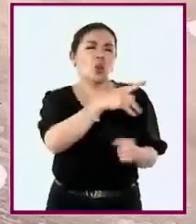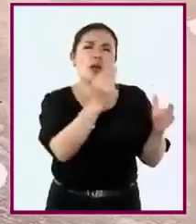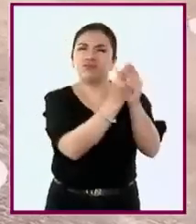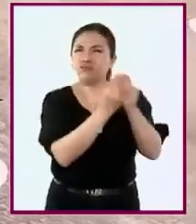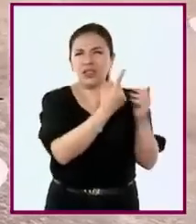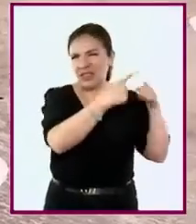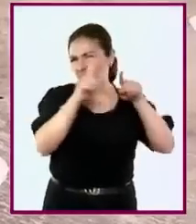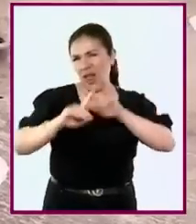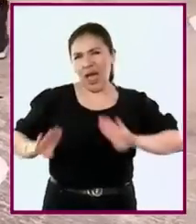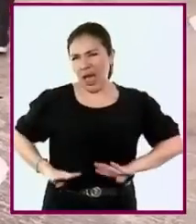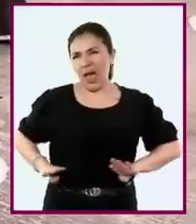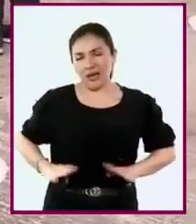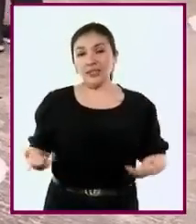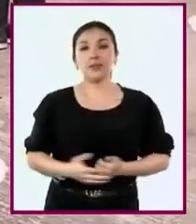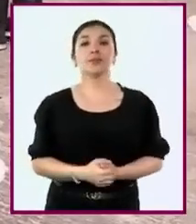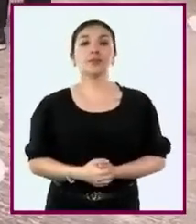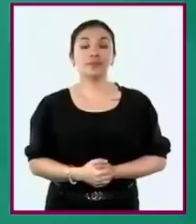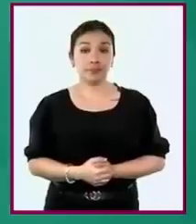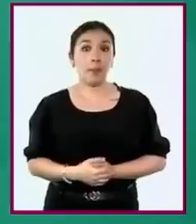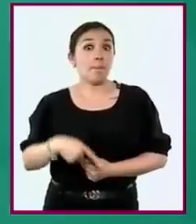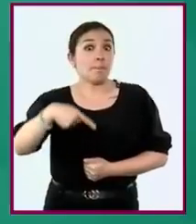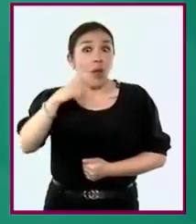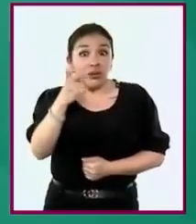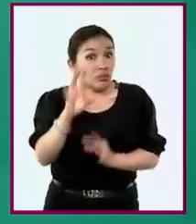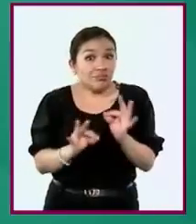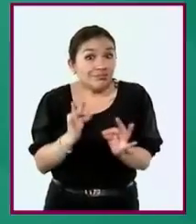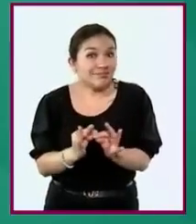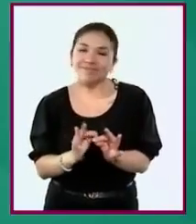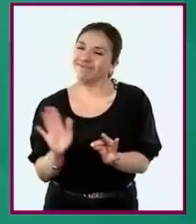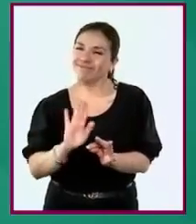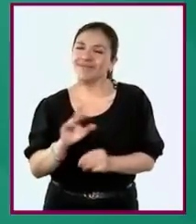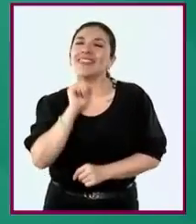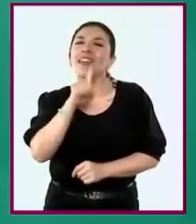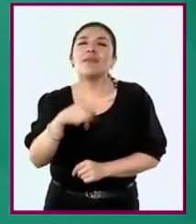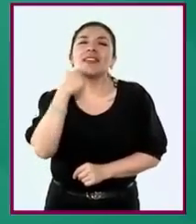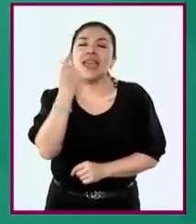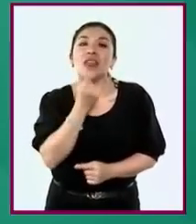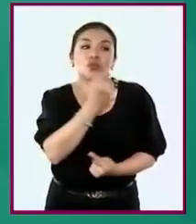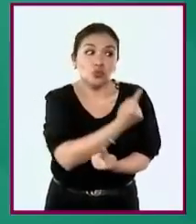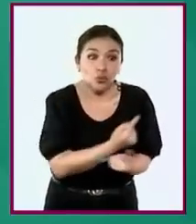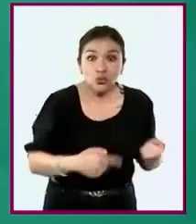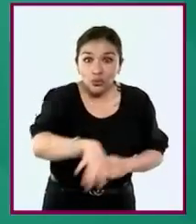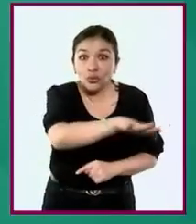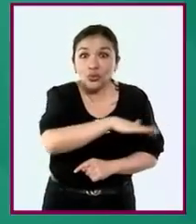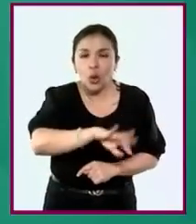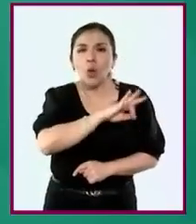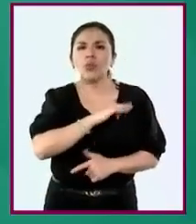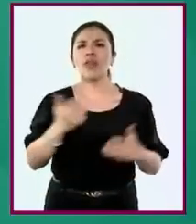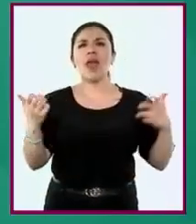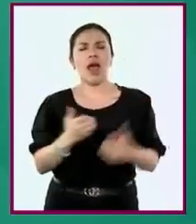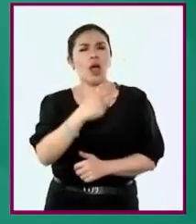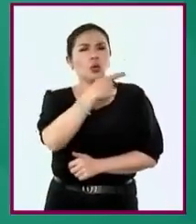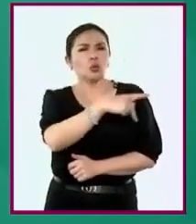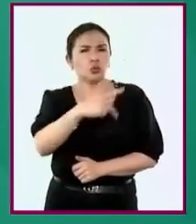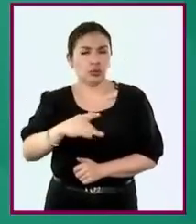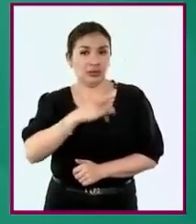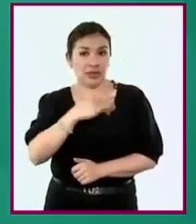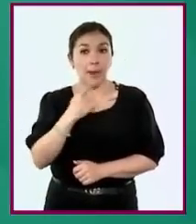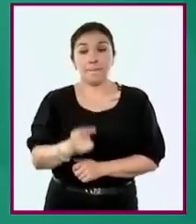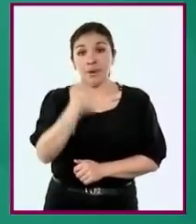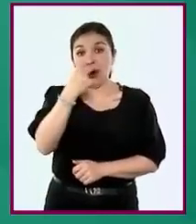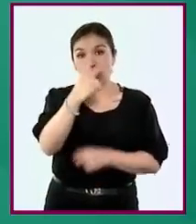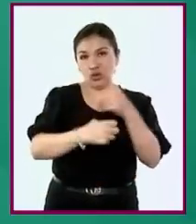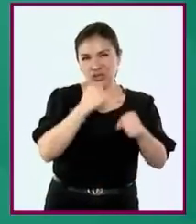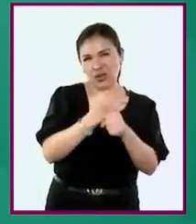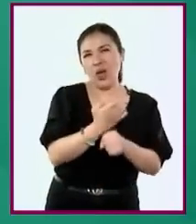estéticas, entre otras características. Pero eso no es todo. También se espera que niñas y niños construyan en los